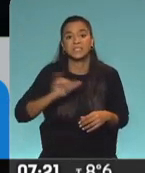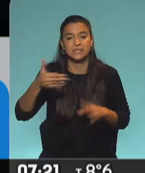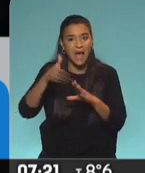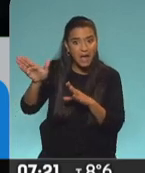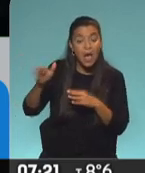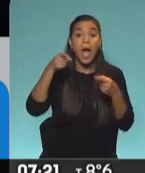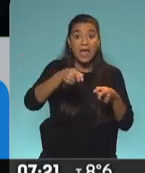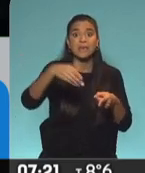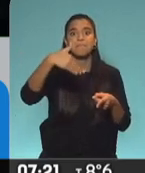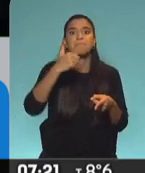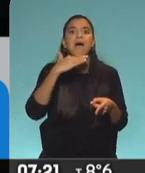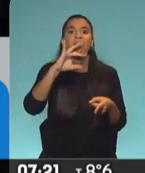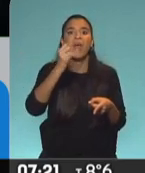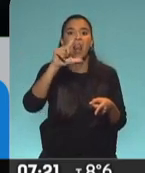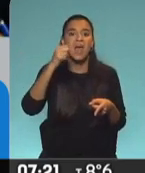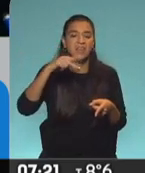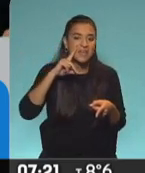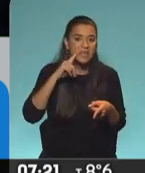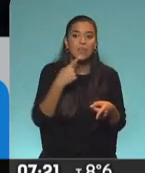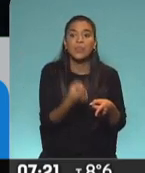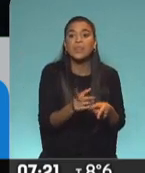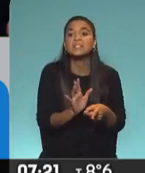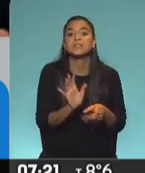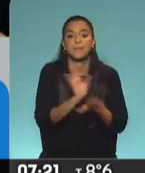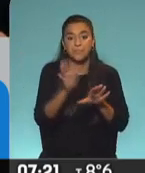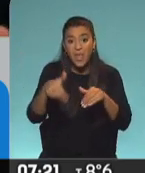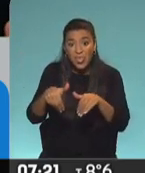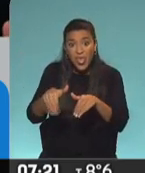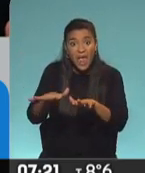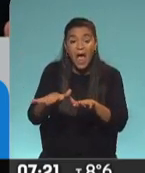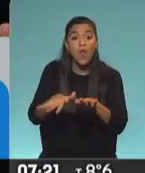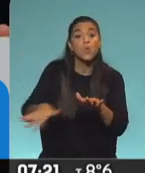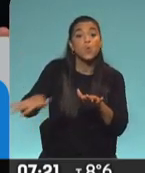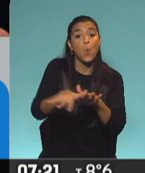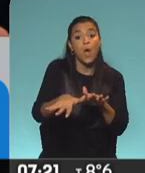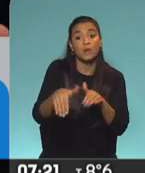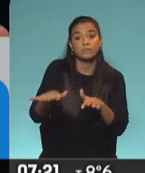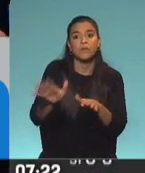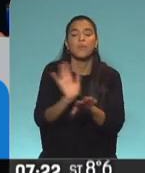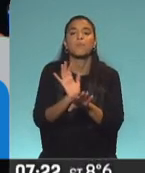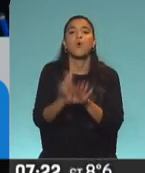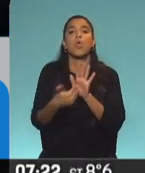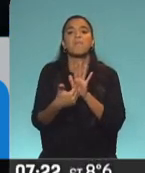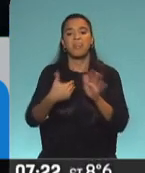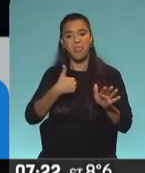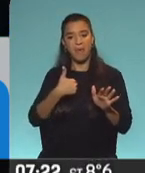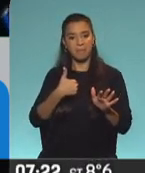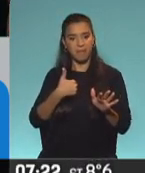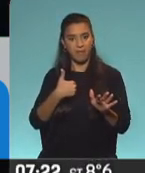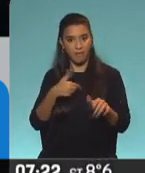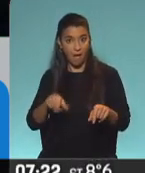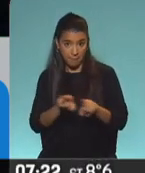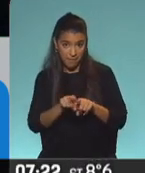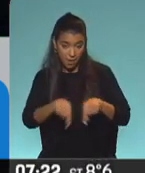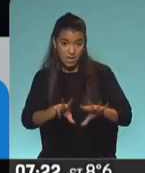Es allí cuando Silvia Magdalani, según Martín Coste, dice dejalo en algún lugar y que dependa de mí. Y eso fue lo que